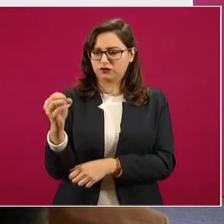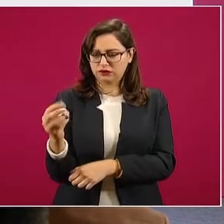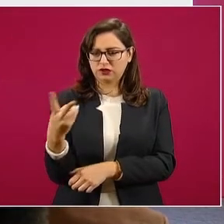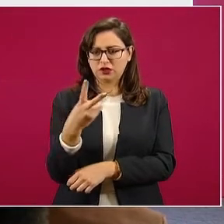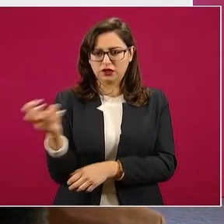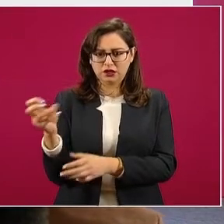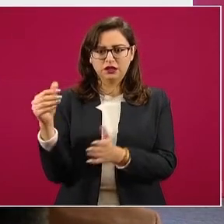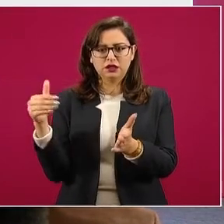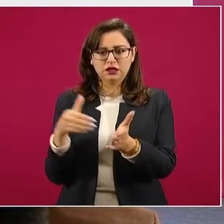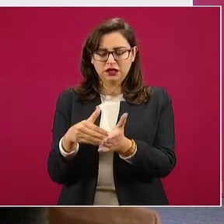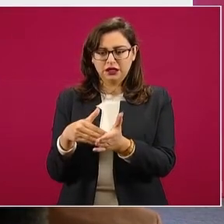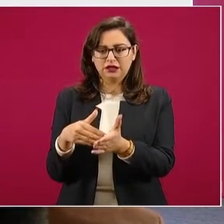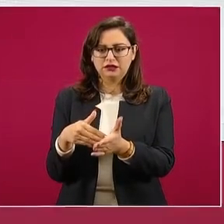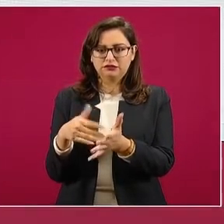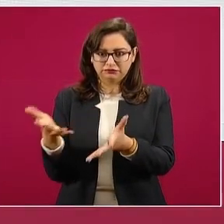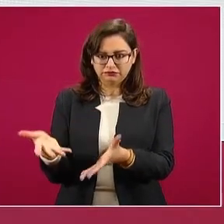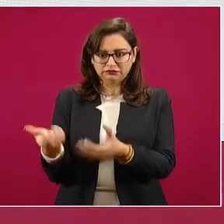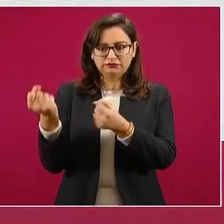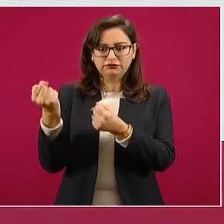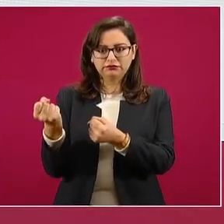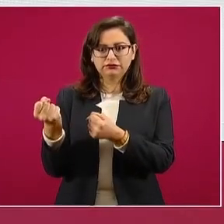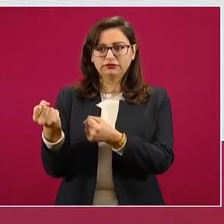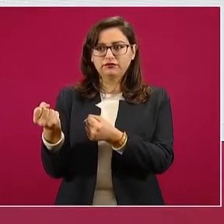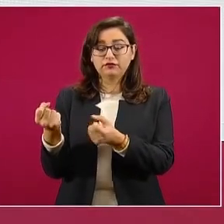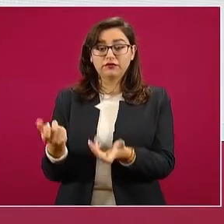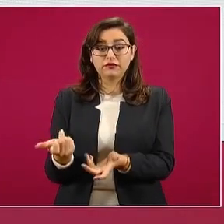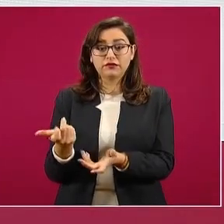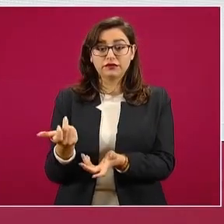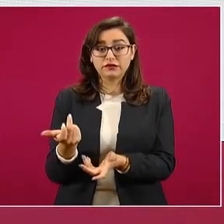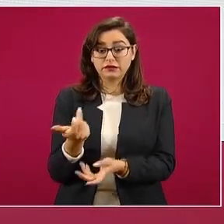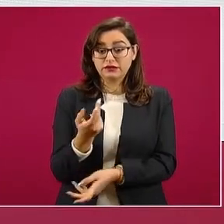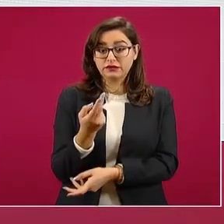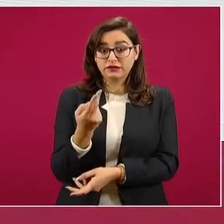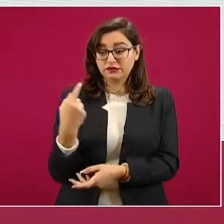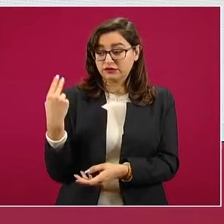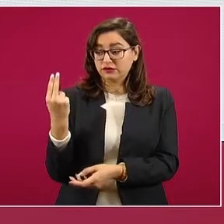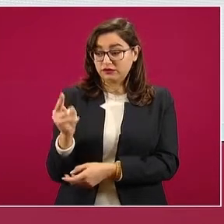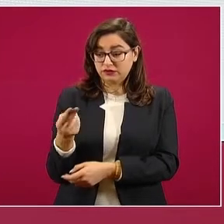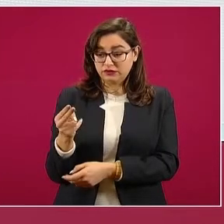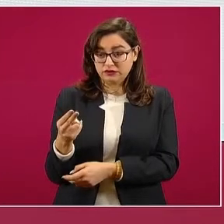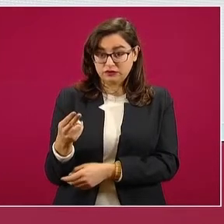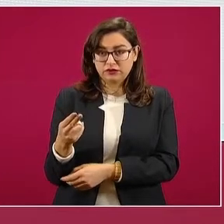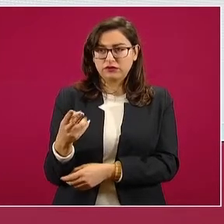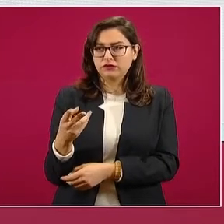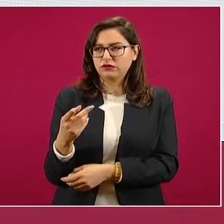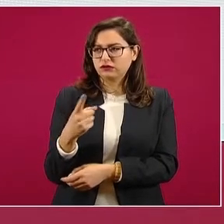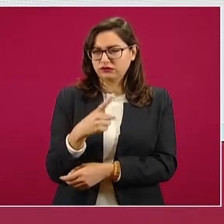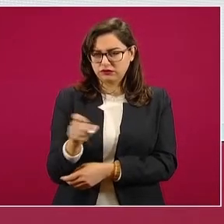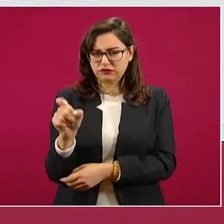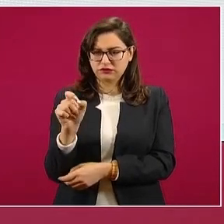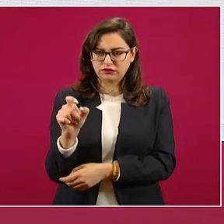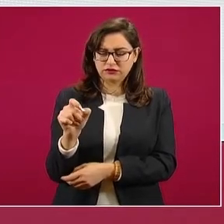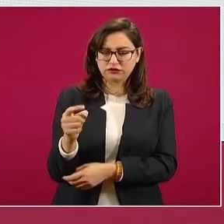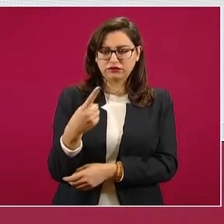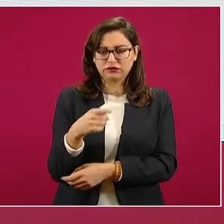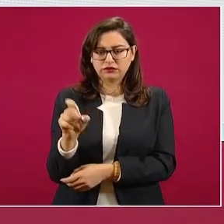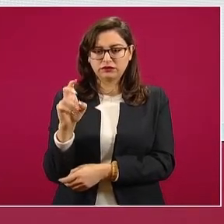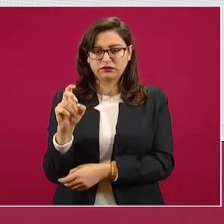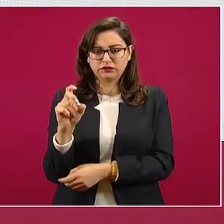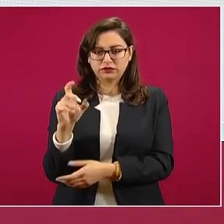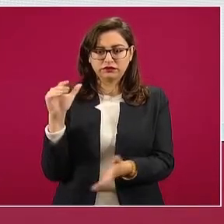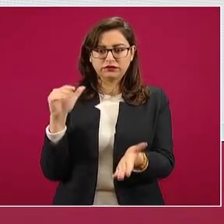mil. Lo que llevamos de noviembre vamos como 120, 130 mil